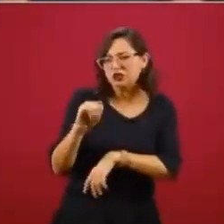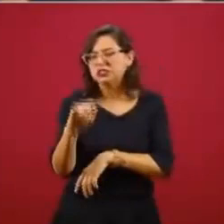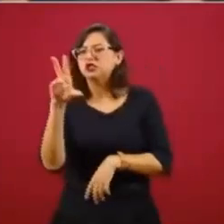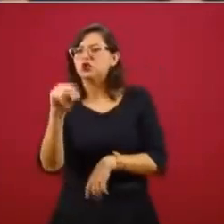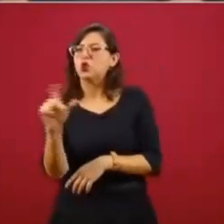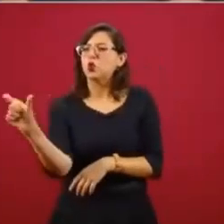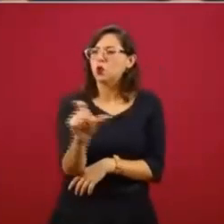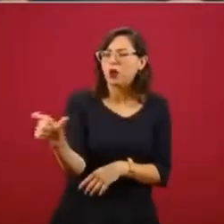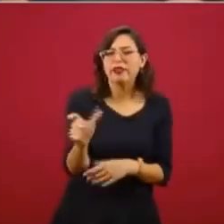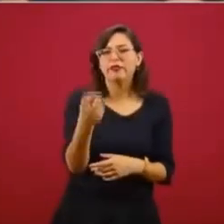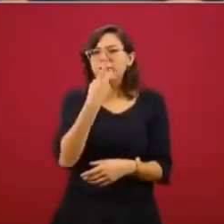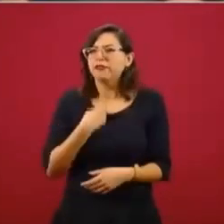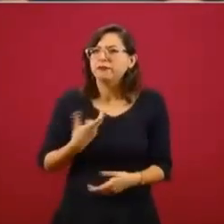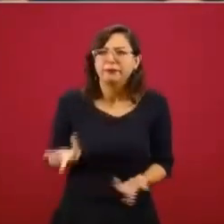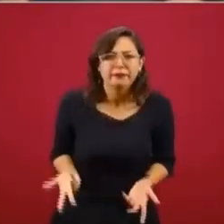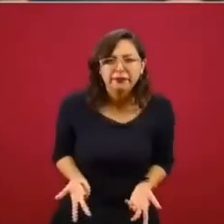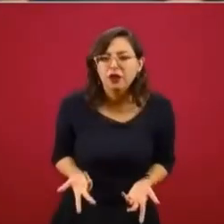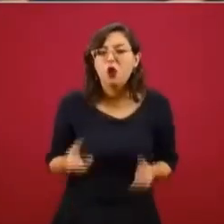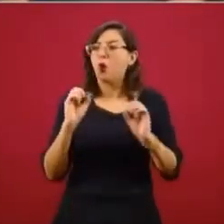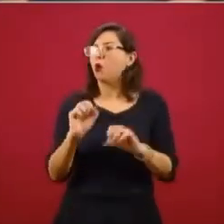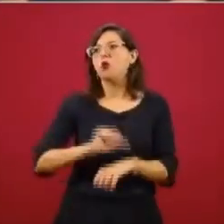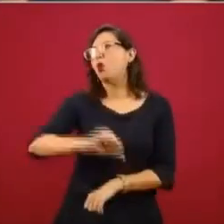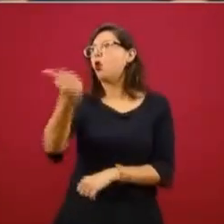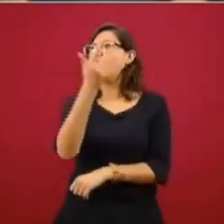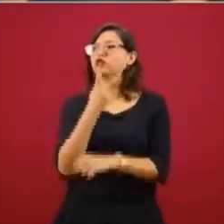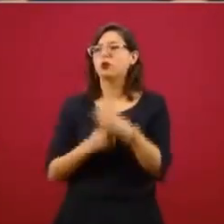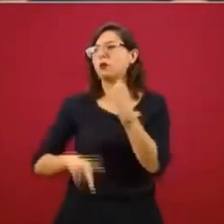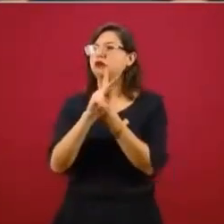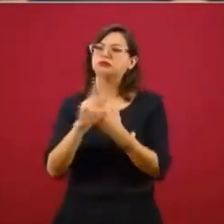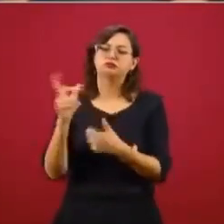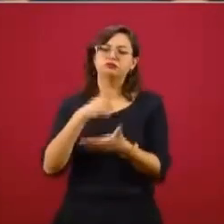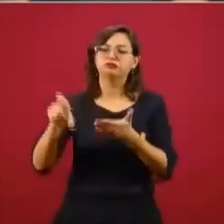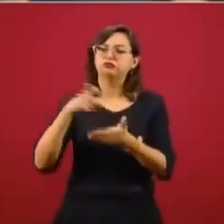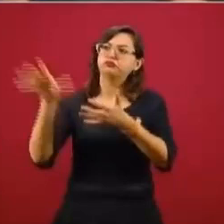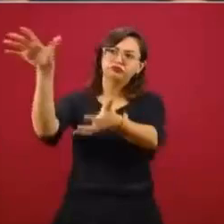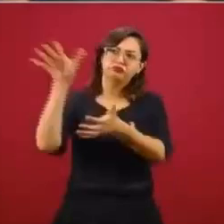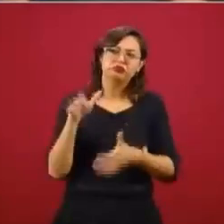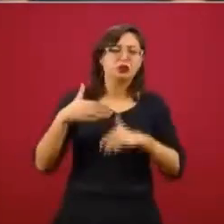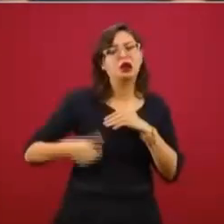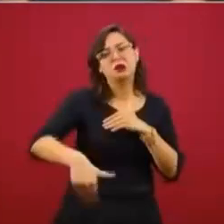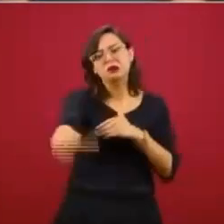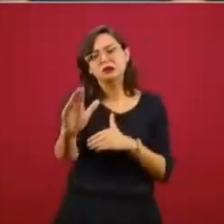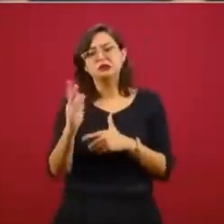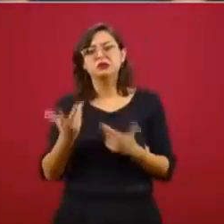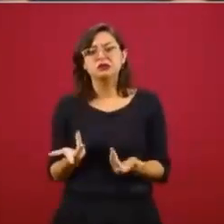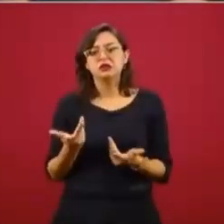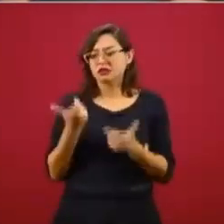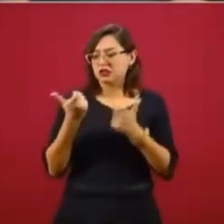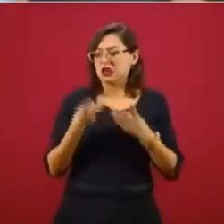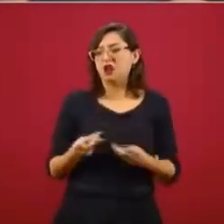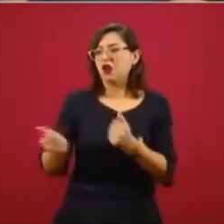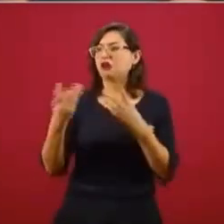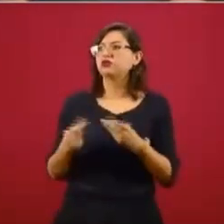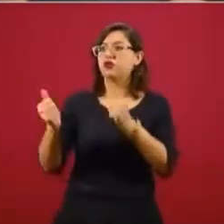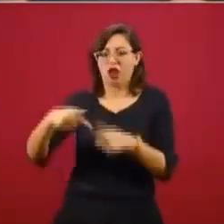cuando, sí, no, o vamos a seguir comprando insumos básicos en el extranjero durante el resto de la crisis, mandando fuera el dinero